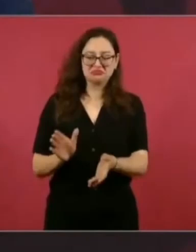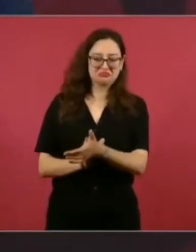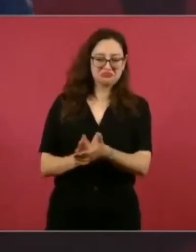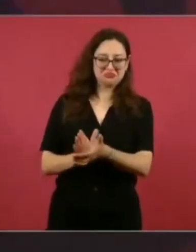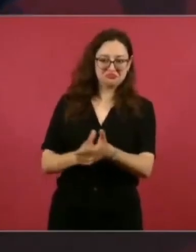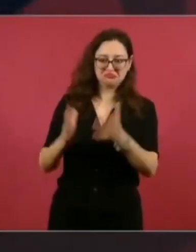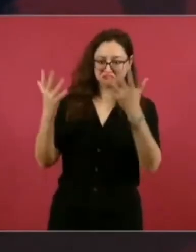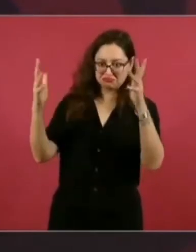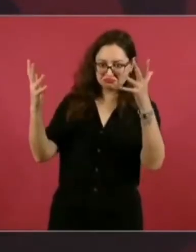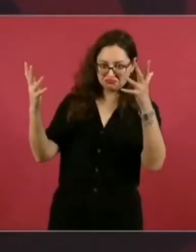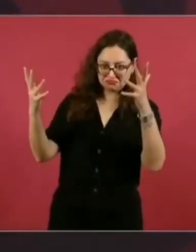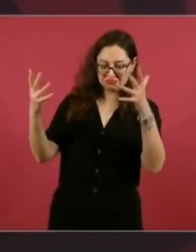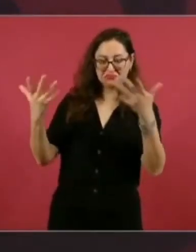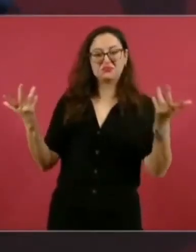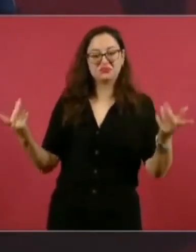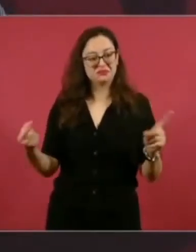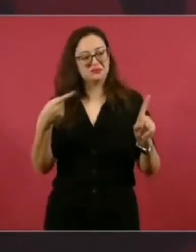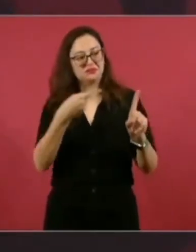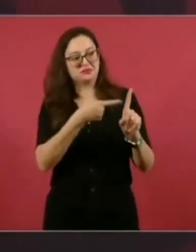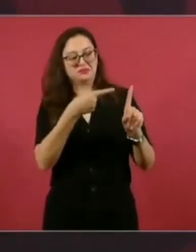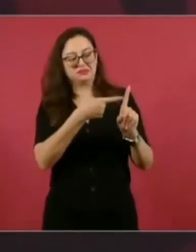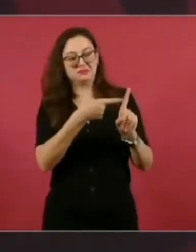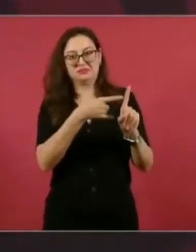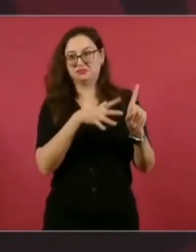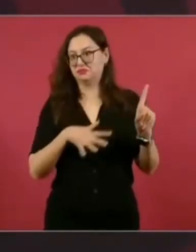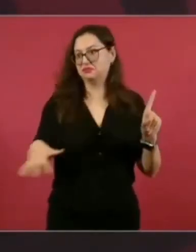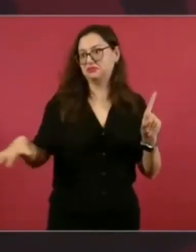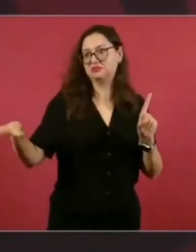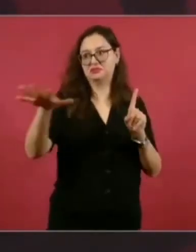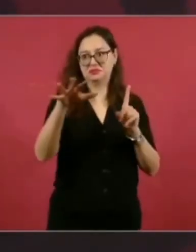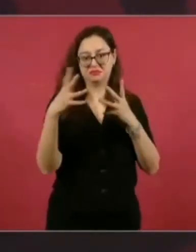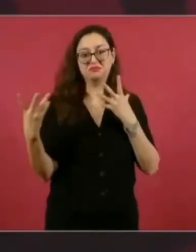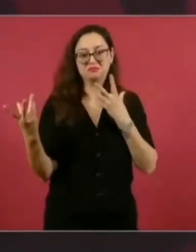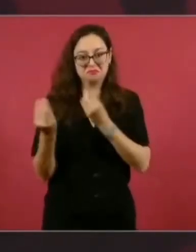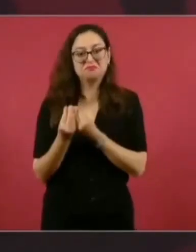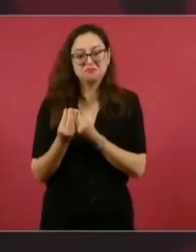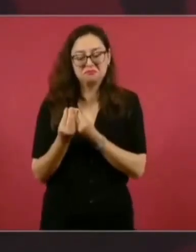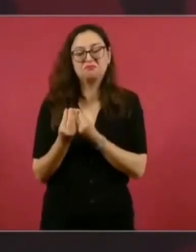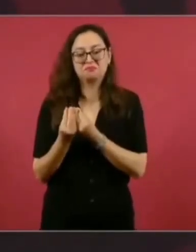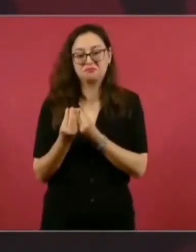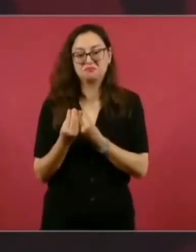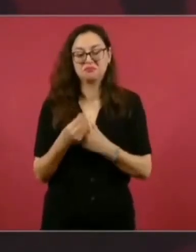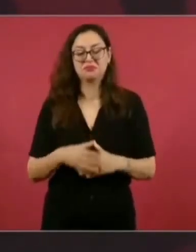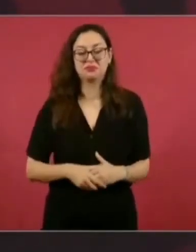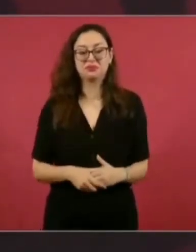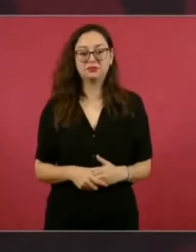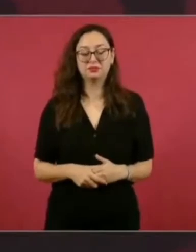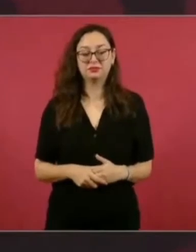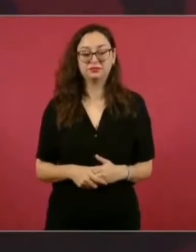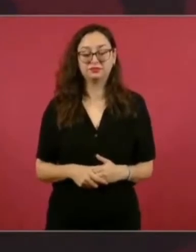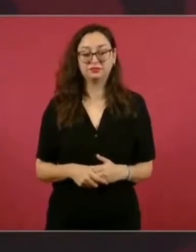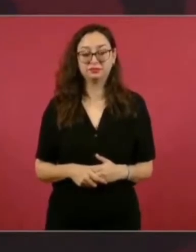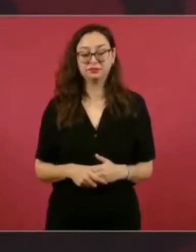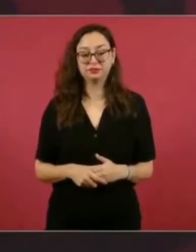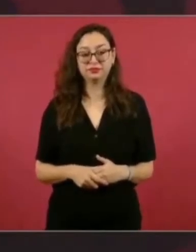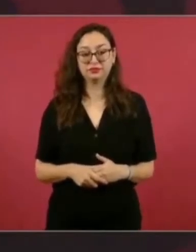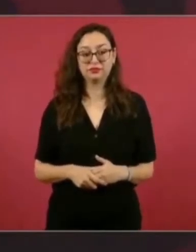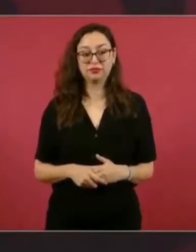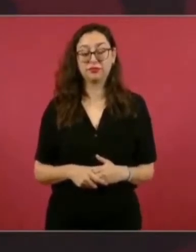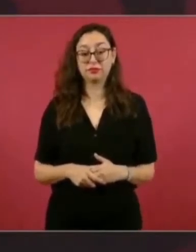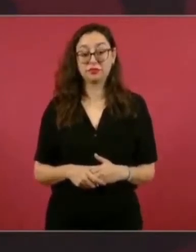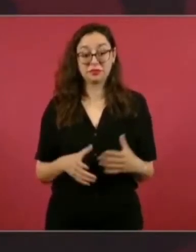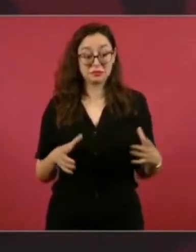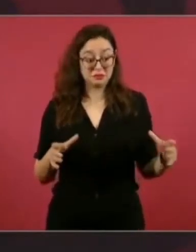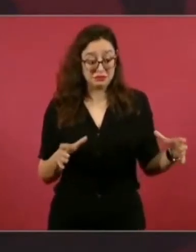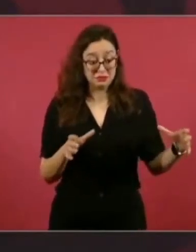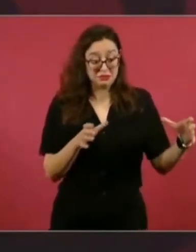que tenemos millones de mexicanos, porque la minoría